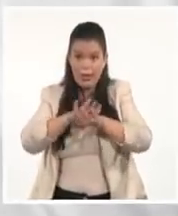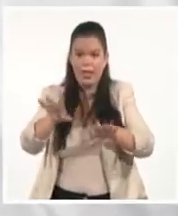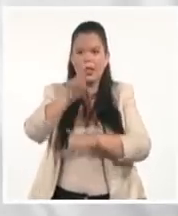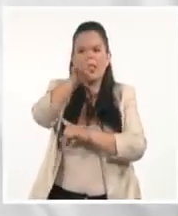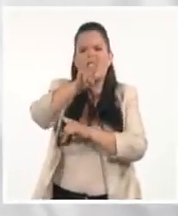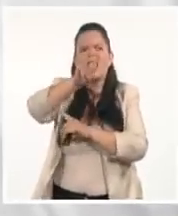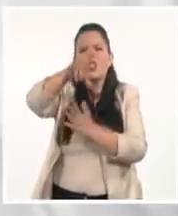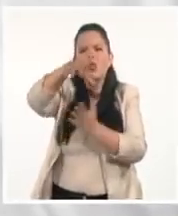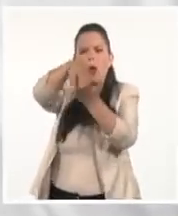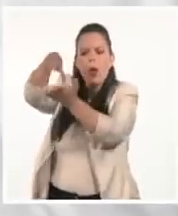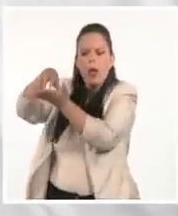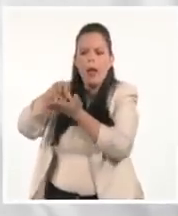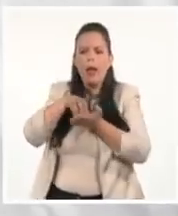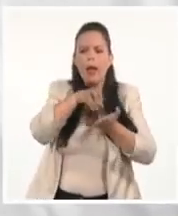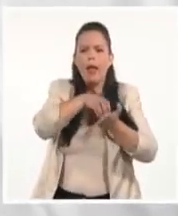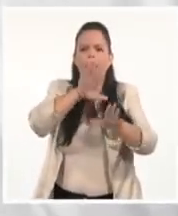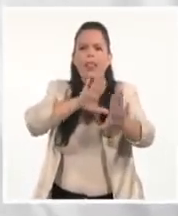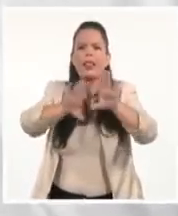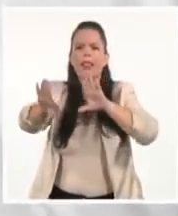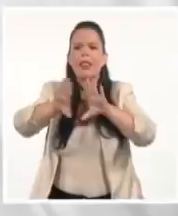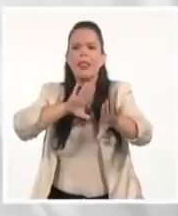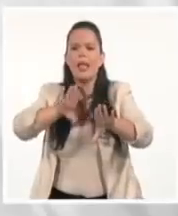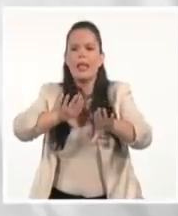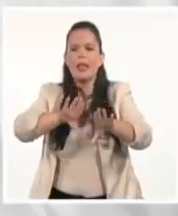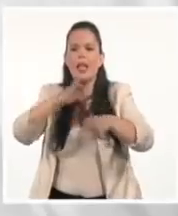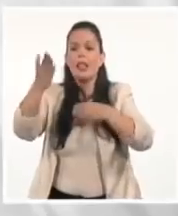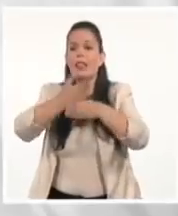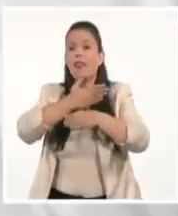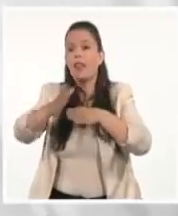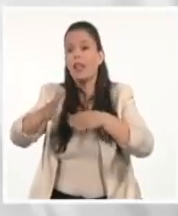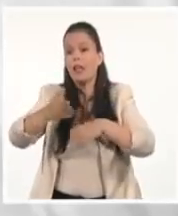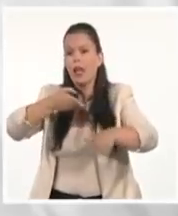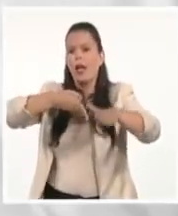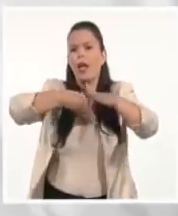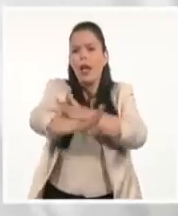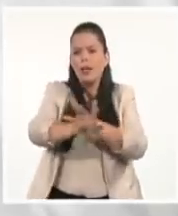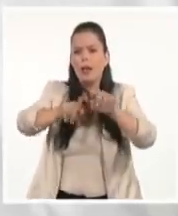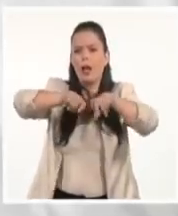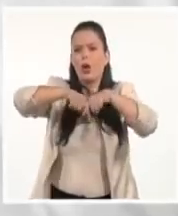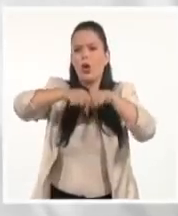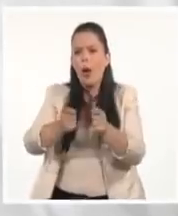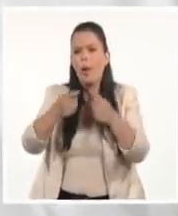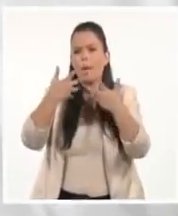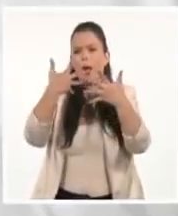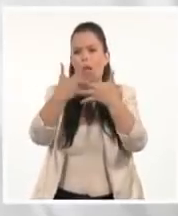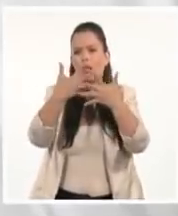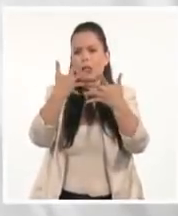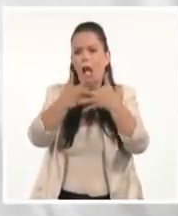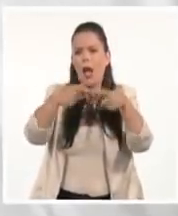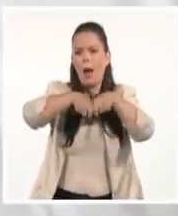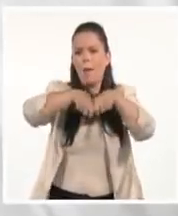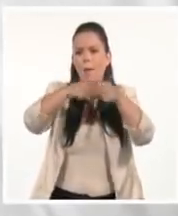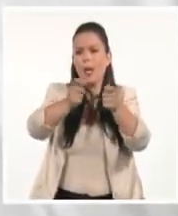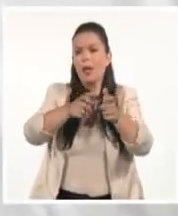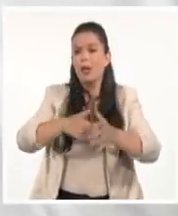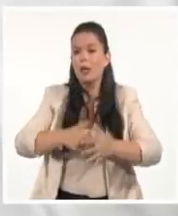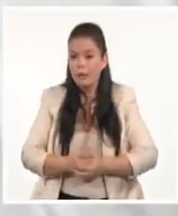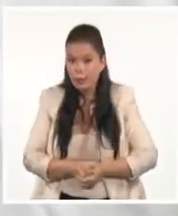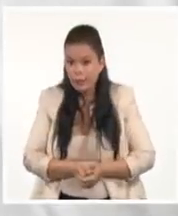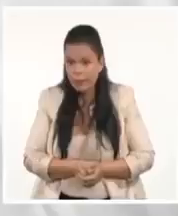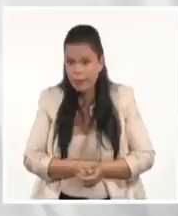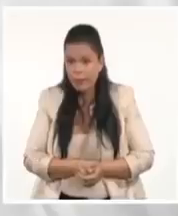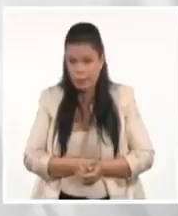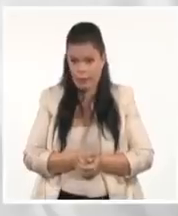La comparecencia tuvo aproximadamente media hora. Durante esa media hora, 10 tiendas más de Cimex y